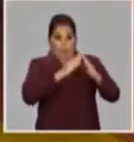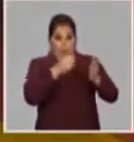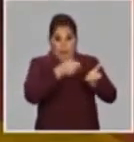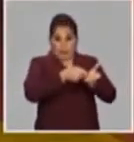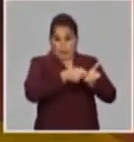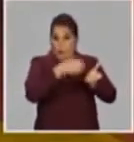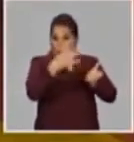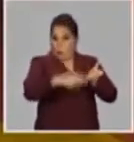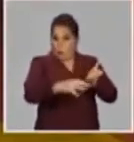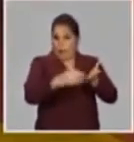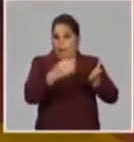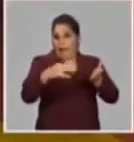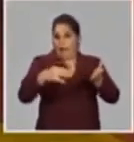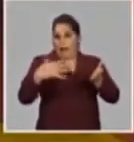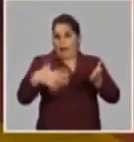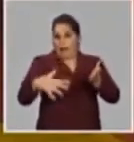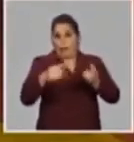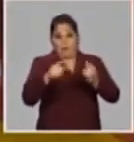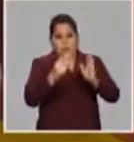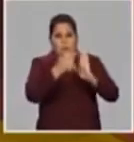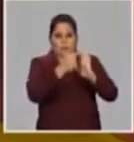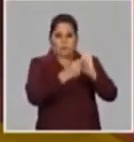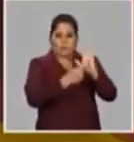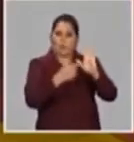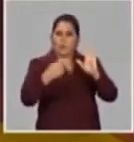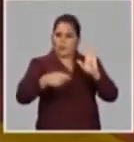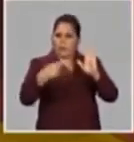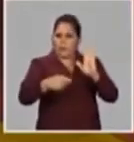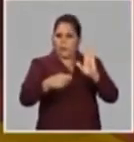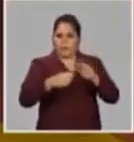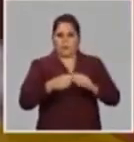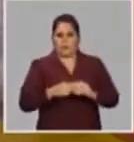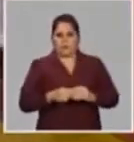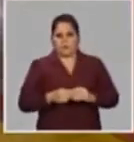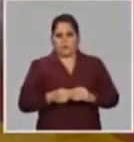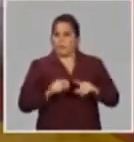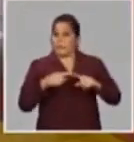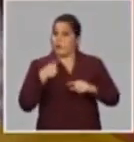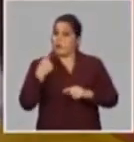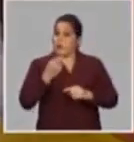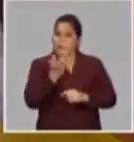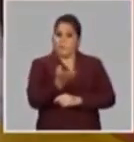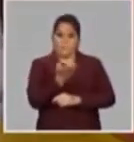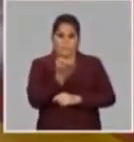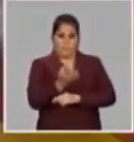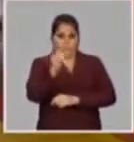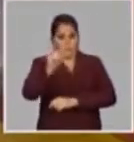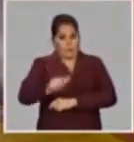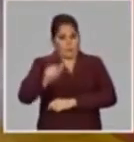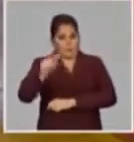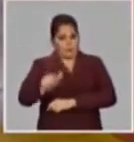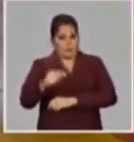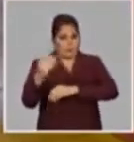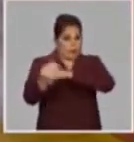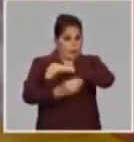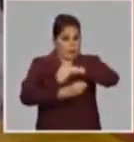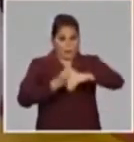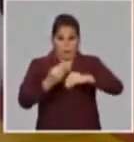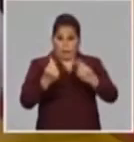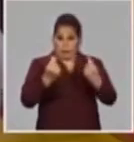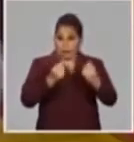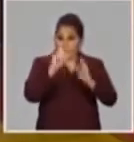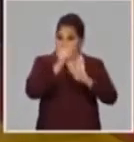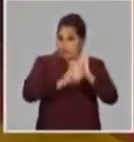costos son más altos, eso es un elemento que tiene que ver con la inflación, pero también le pedimos a todas estas personas que se les cambió la tarifa